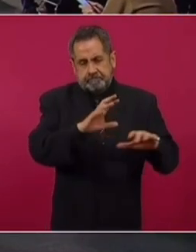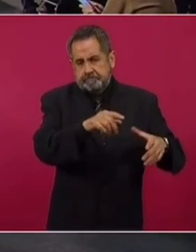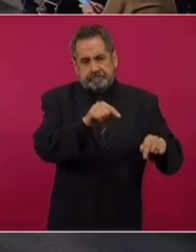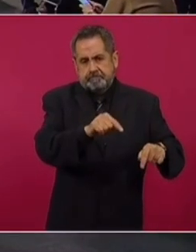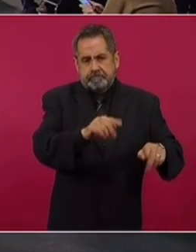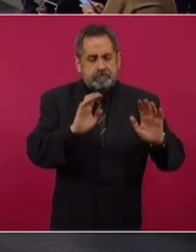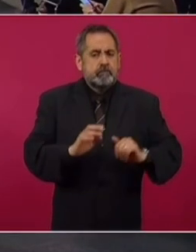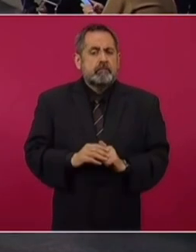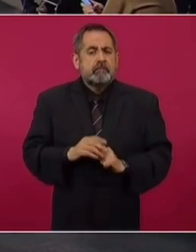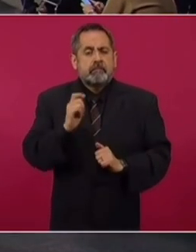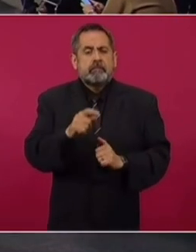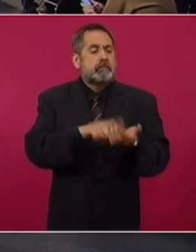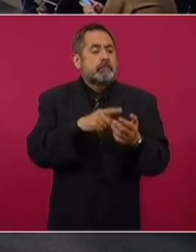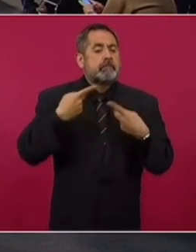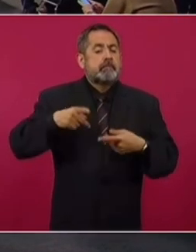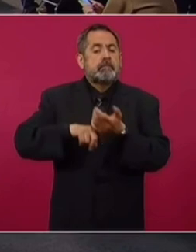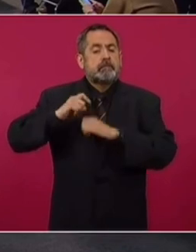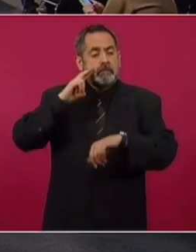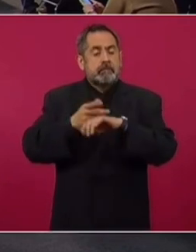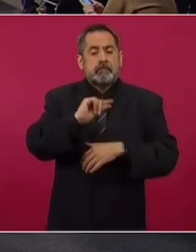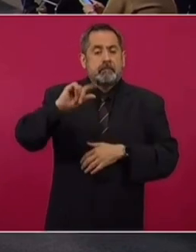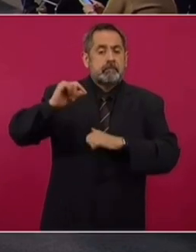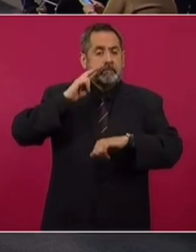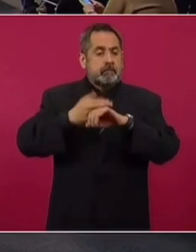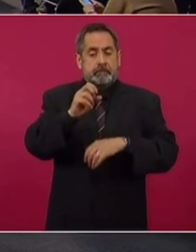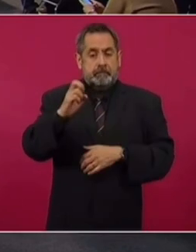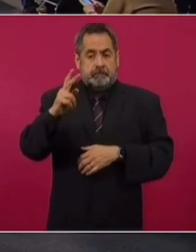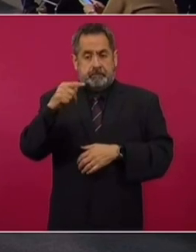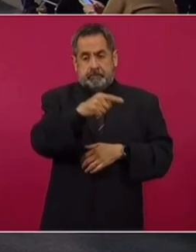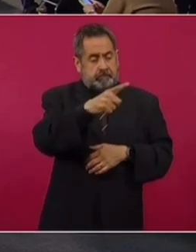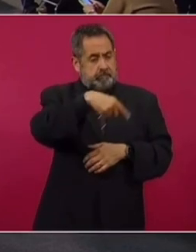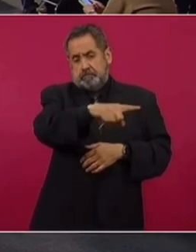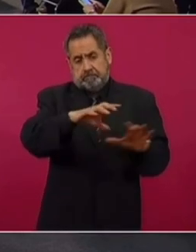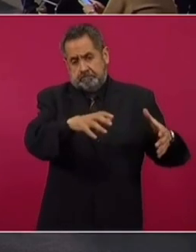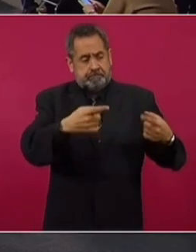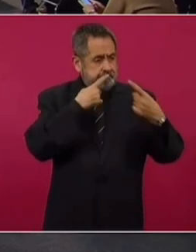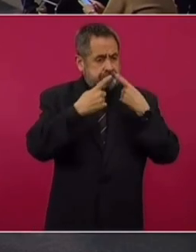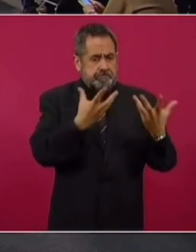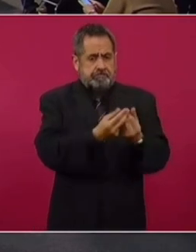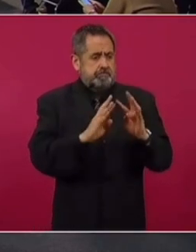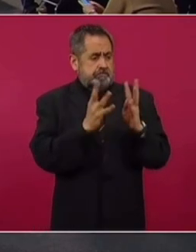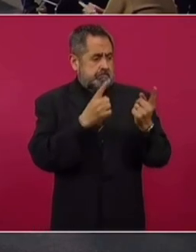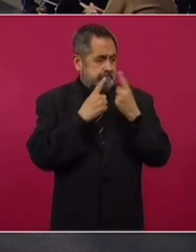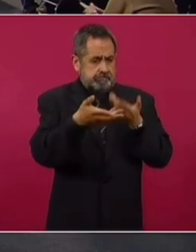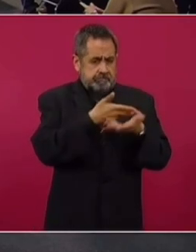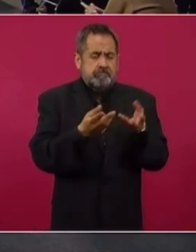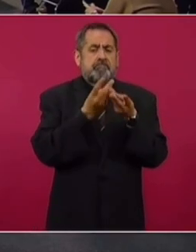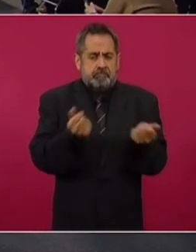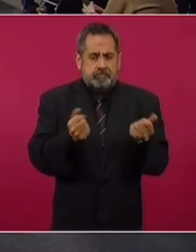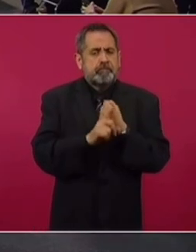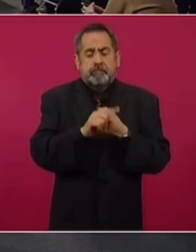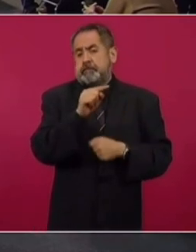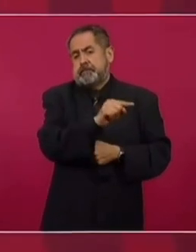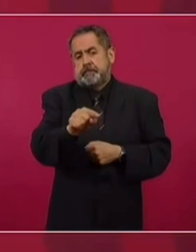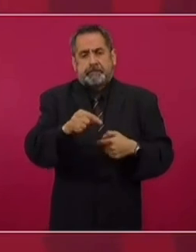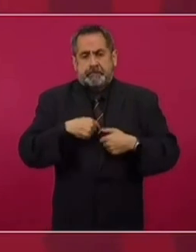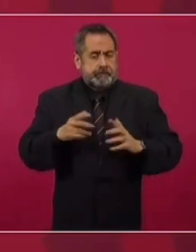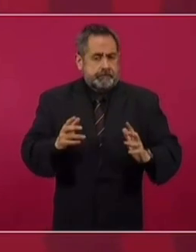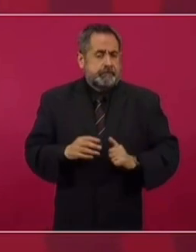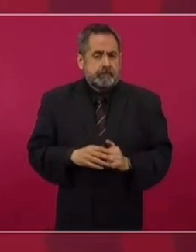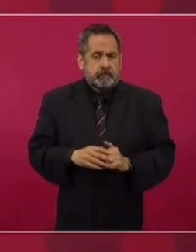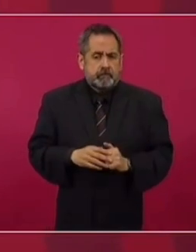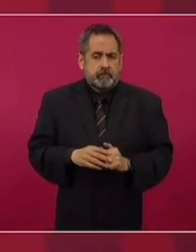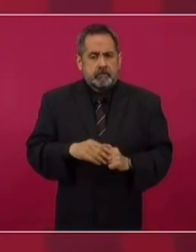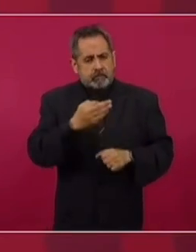en este caso, de las autoridades educativas y serán ellos los que tienen que buscar la solución a la problemática que hoy